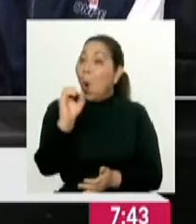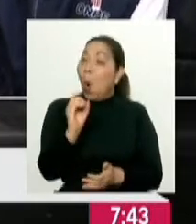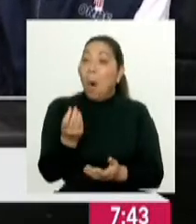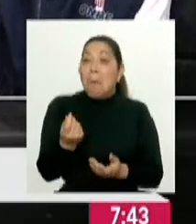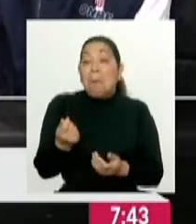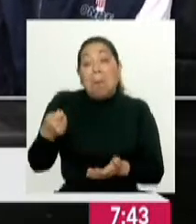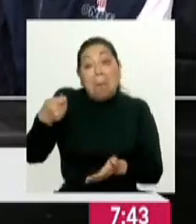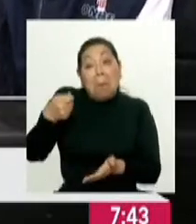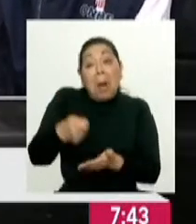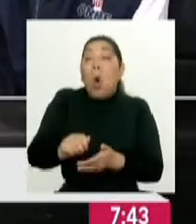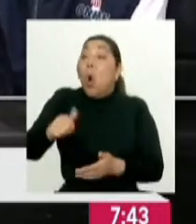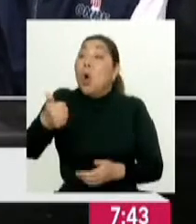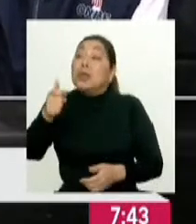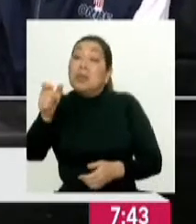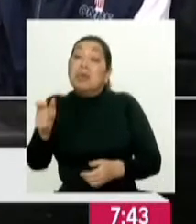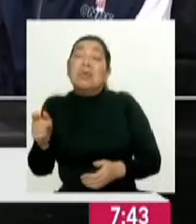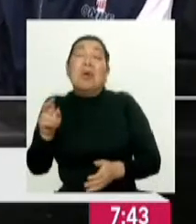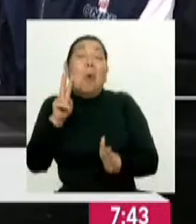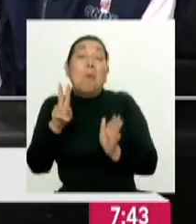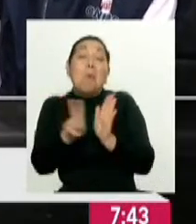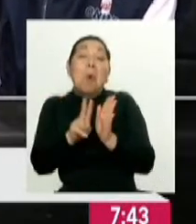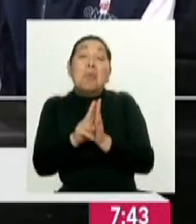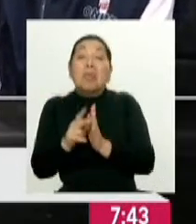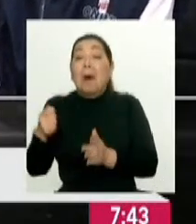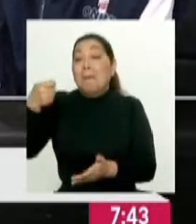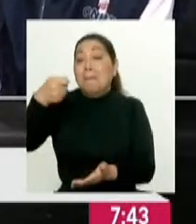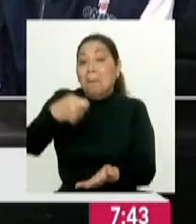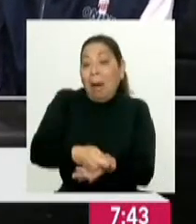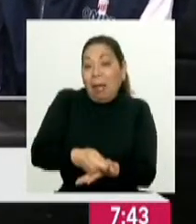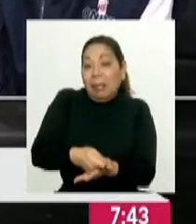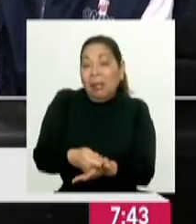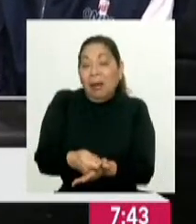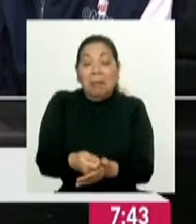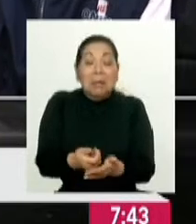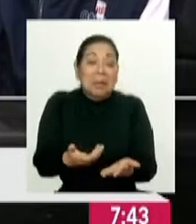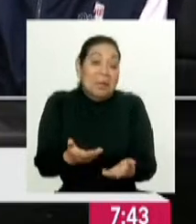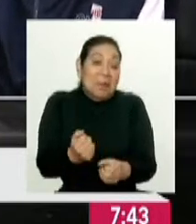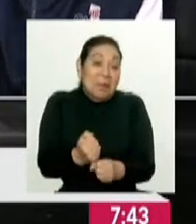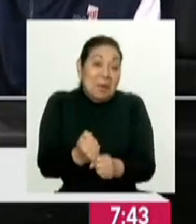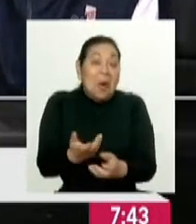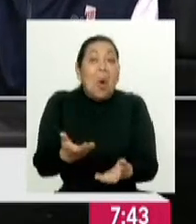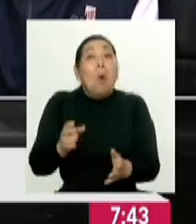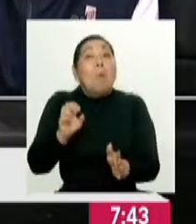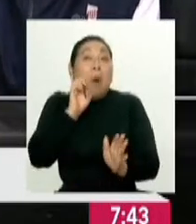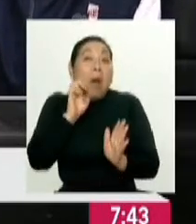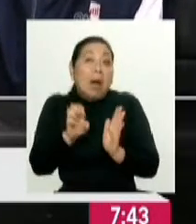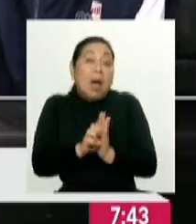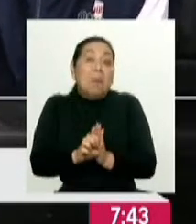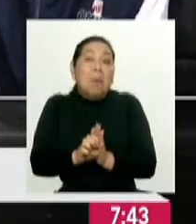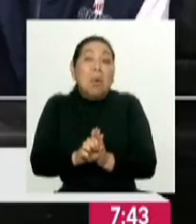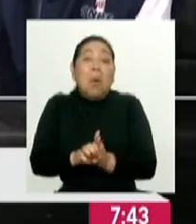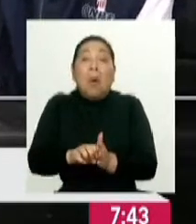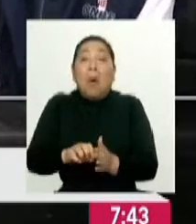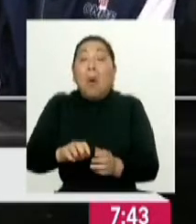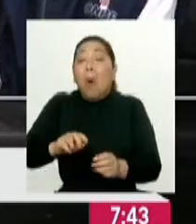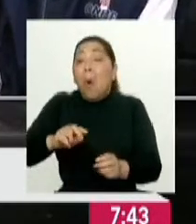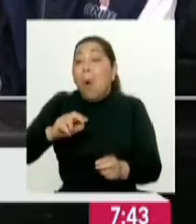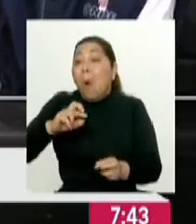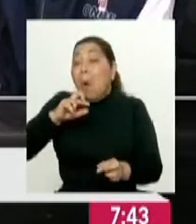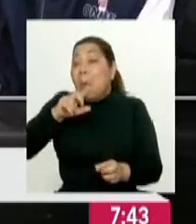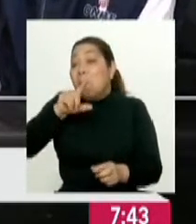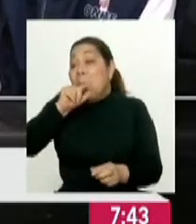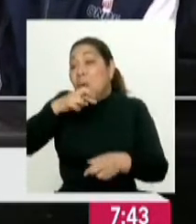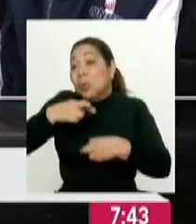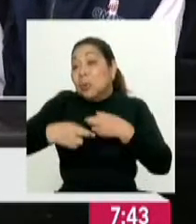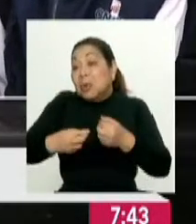ingreso en donde el mismo candidato o candidata haya tenido alguna actividad, ¿no? Y haya podido generar un